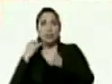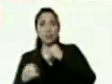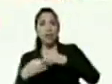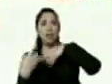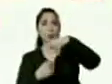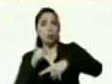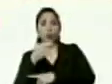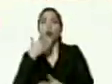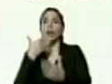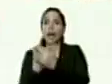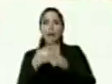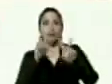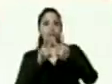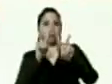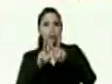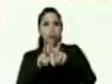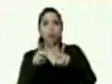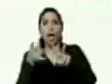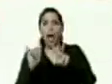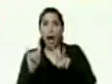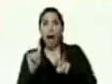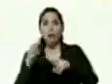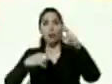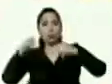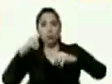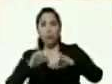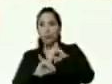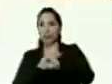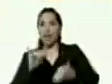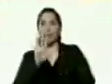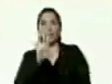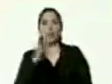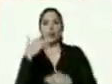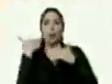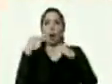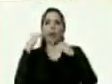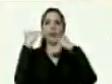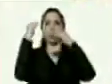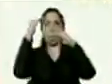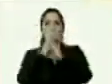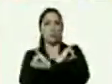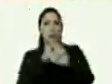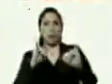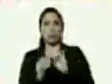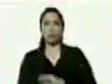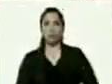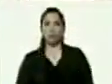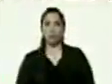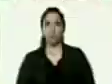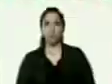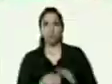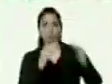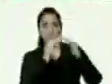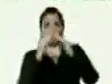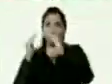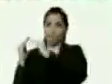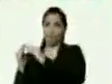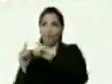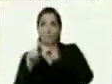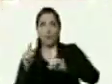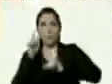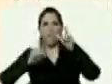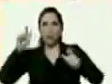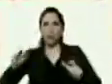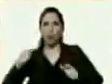a la gran misión vivienda ahí está construyendo y se dan cinco etapas cinco etapas de viviendas para una gente que